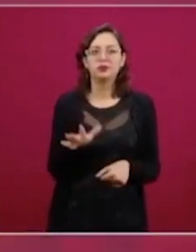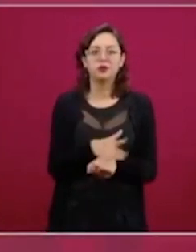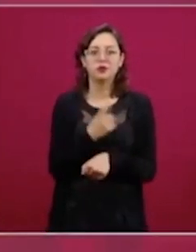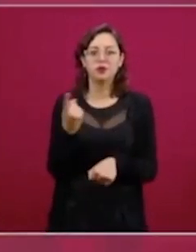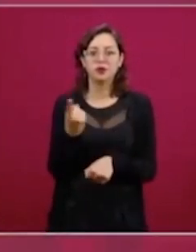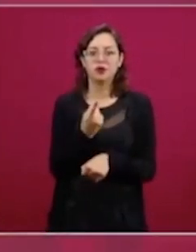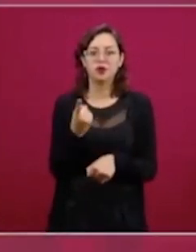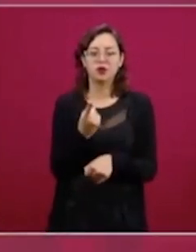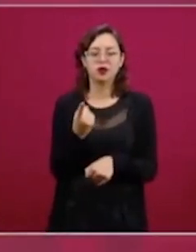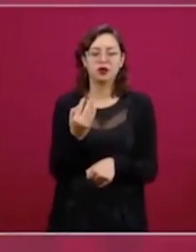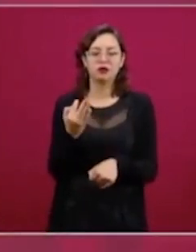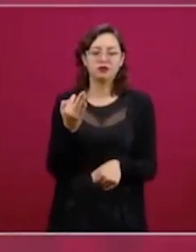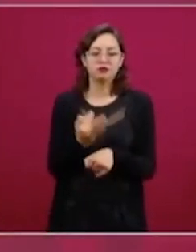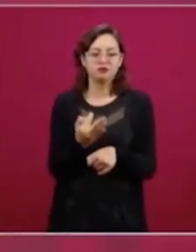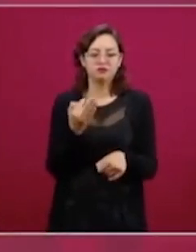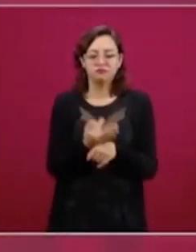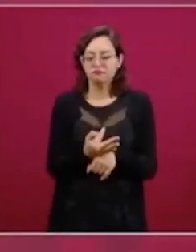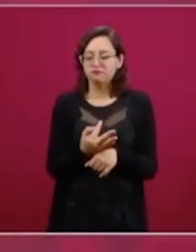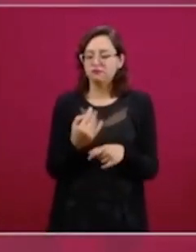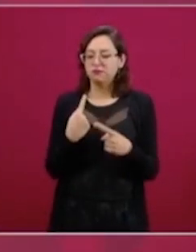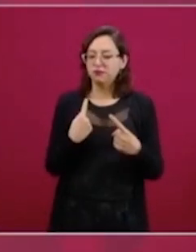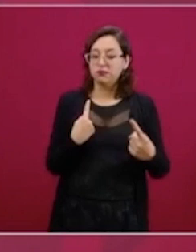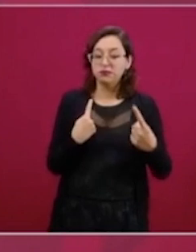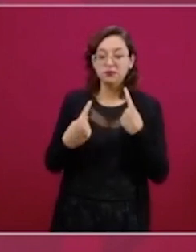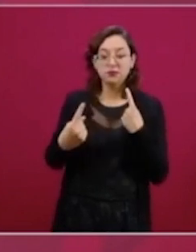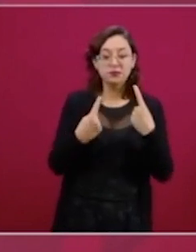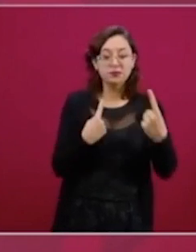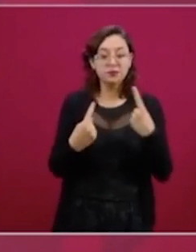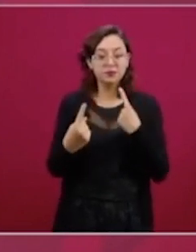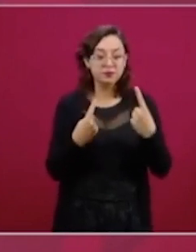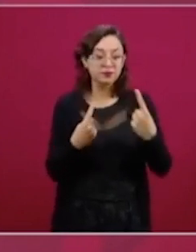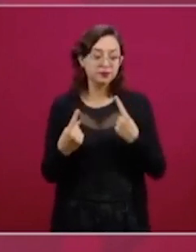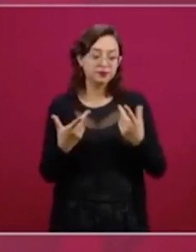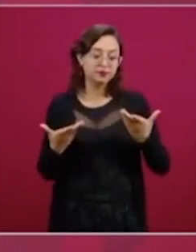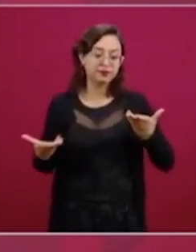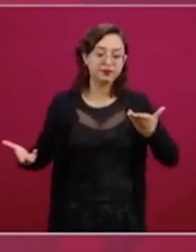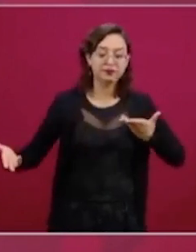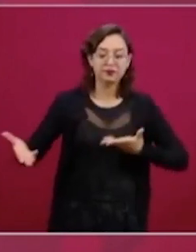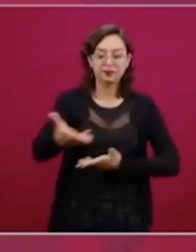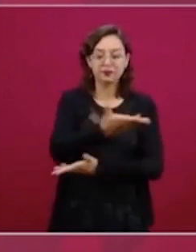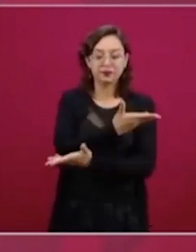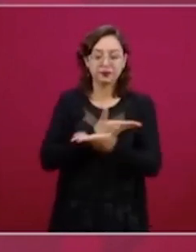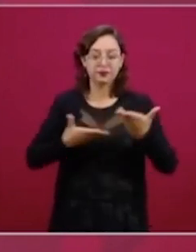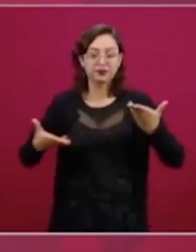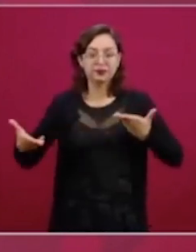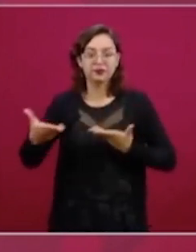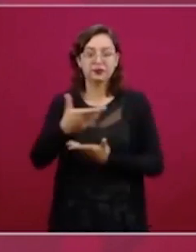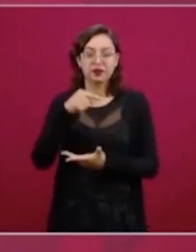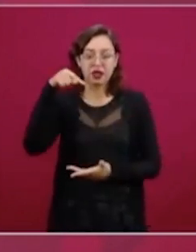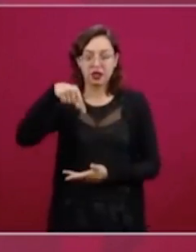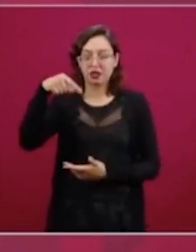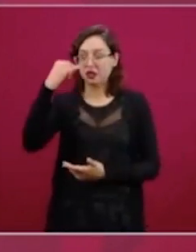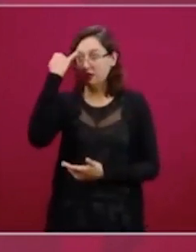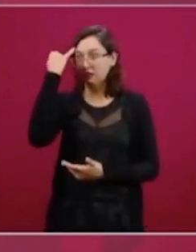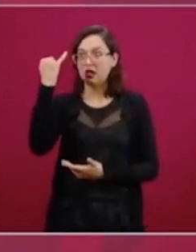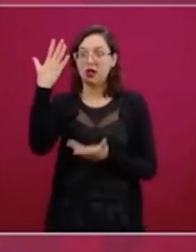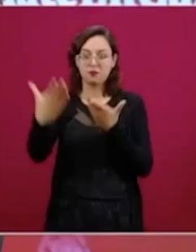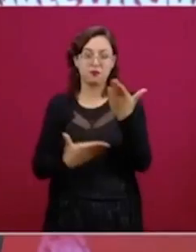reunión, es un diálogo circular, de aquí salen propuestas.